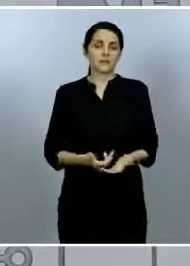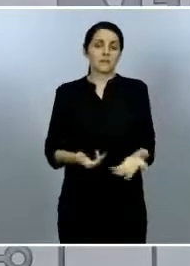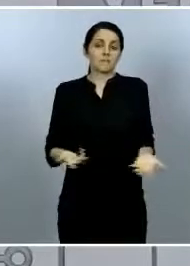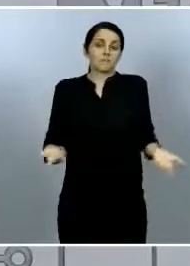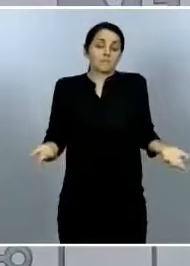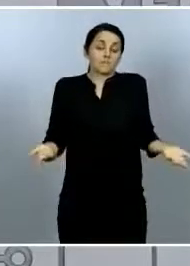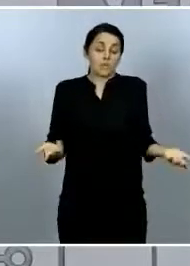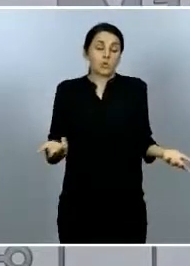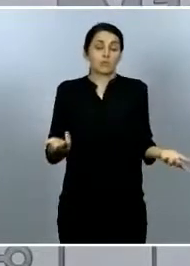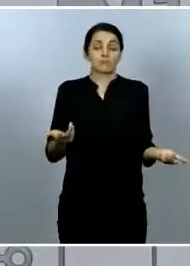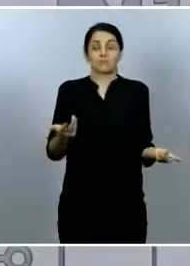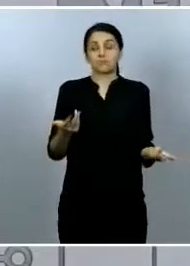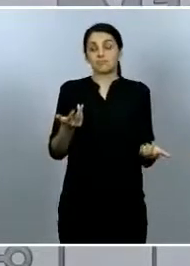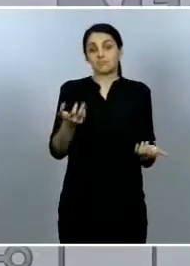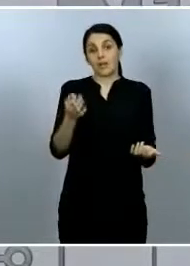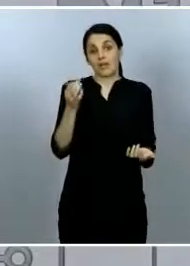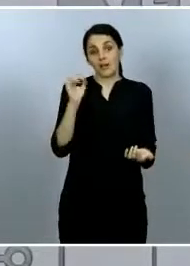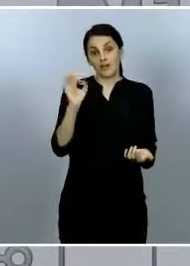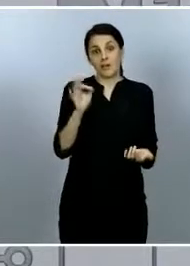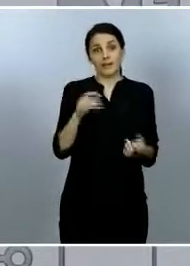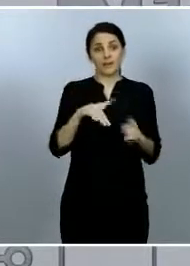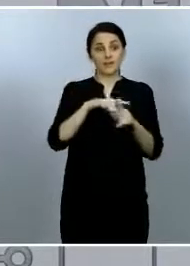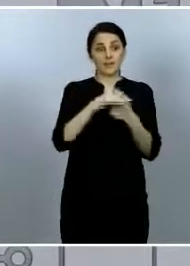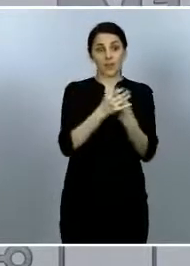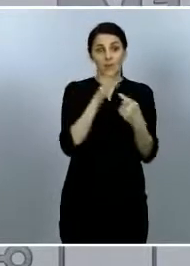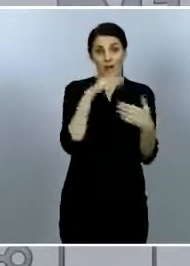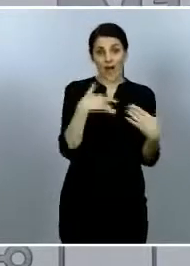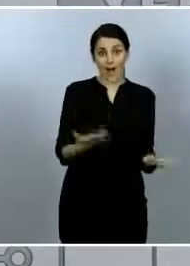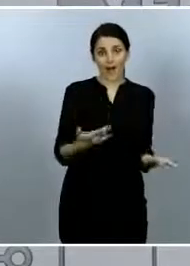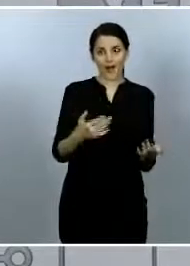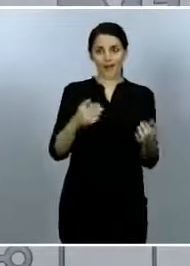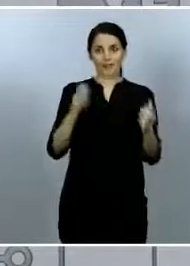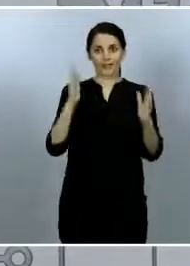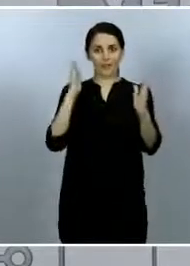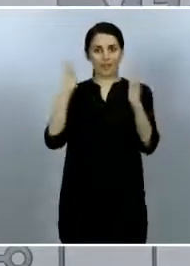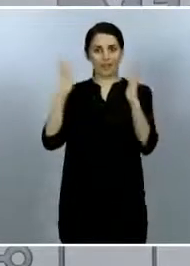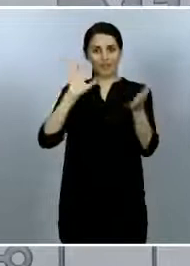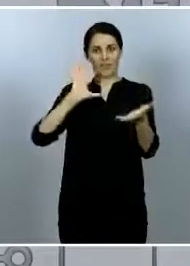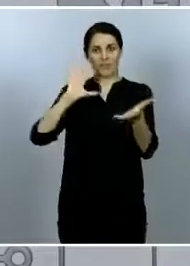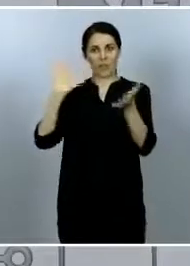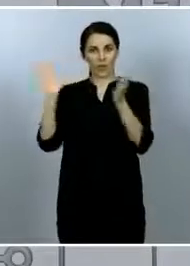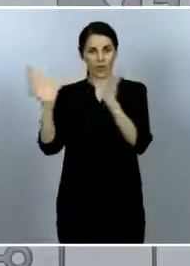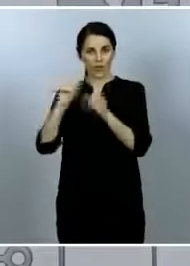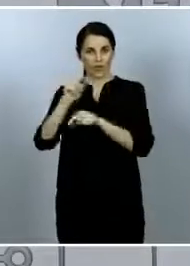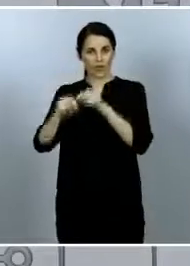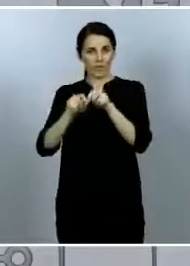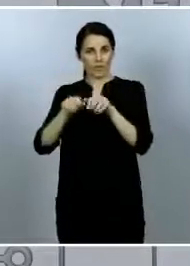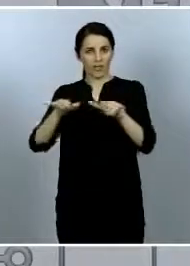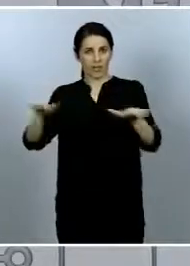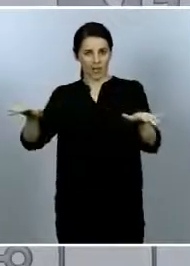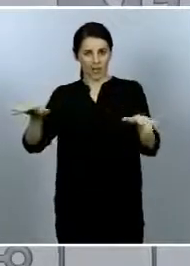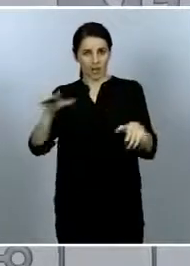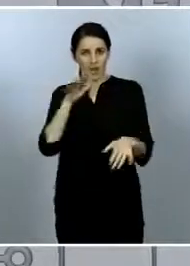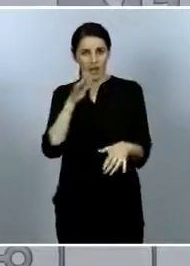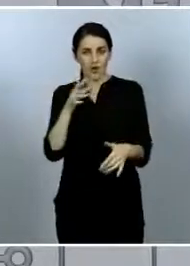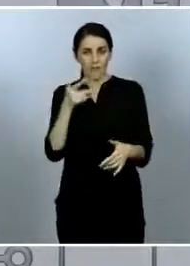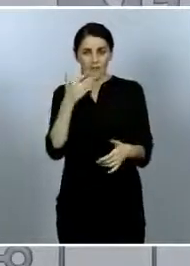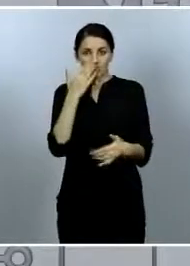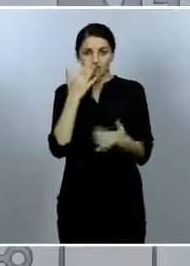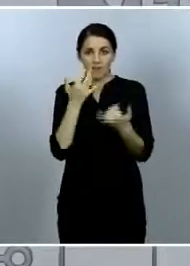en la situación en que estamos y en las fases de evolución de la epidemia en la que estamos, fiestas grandes